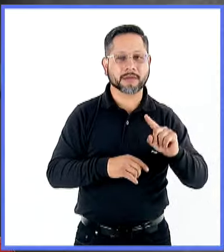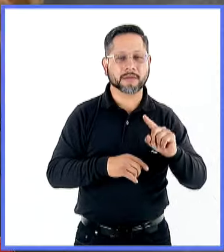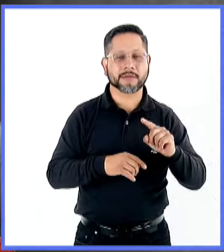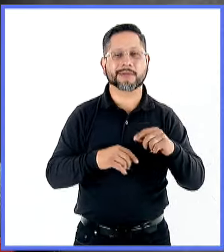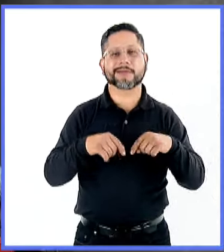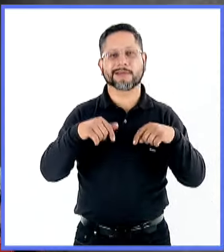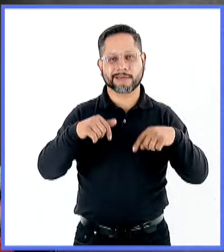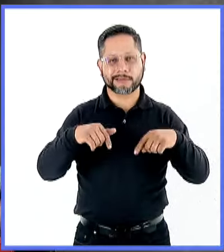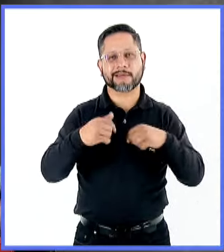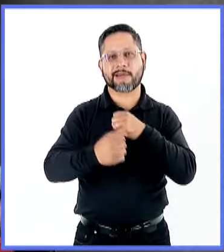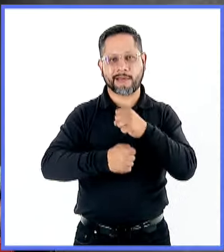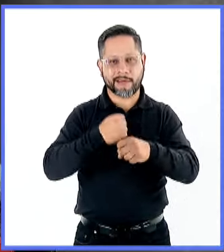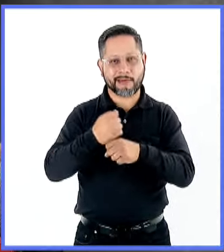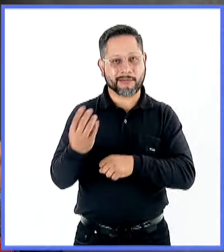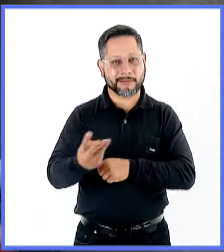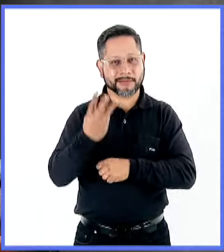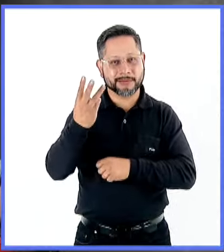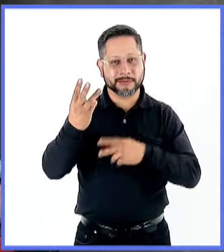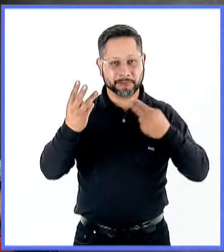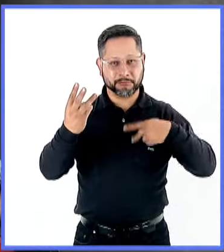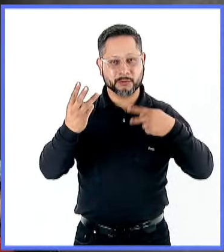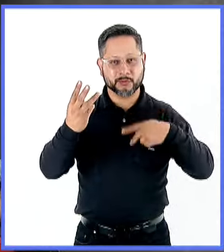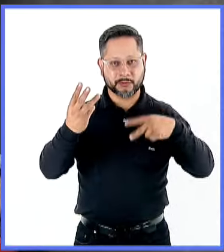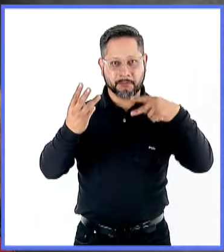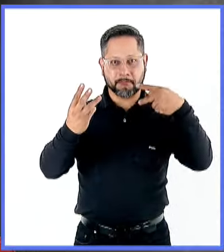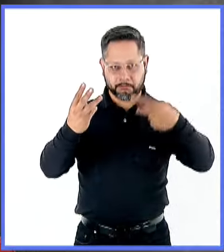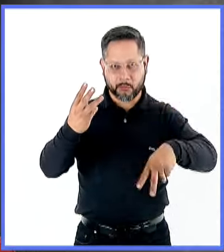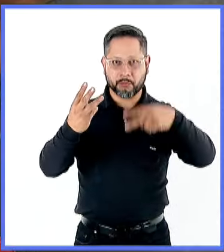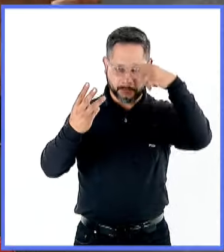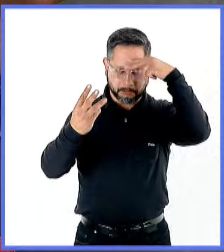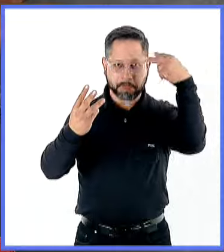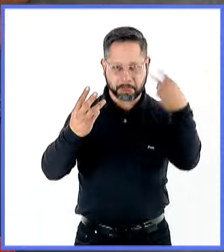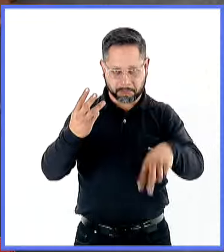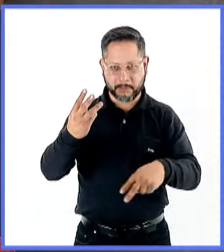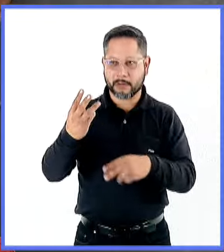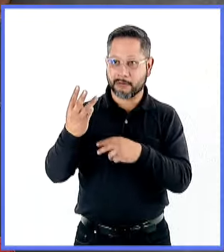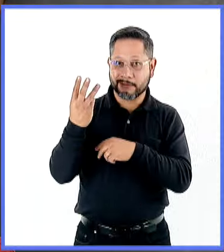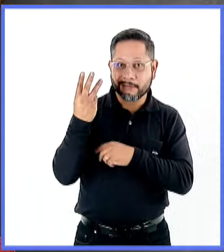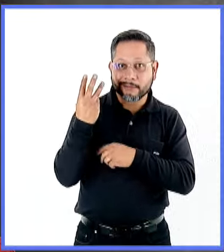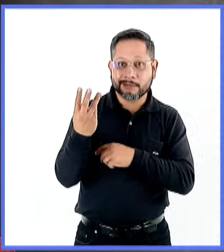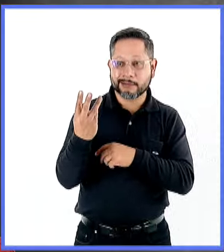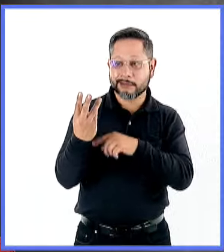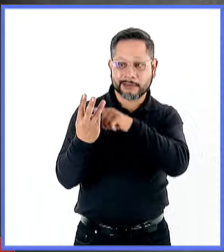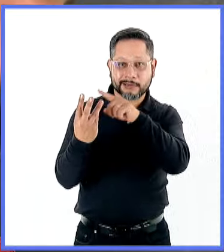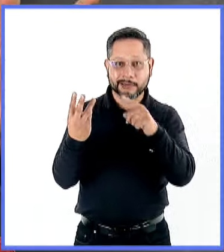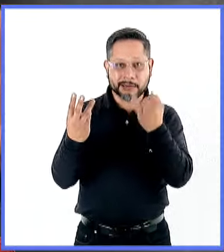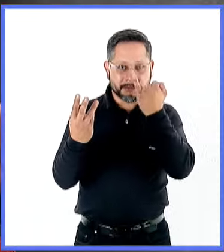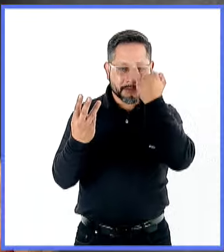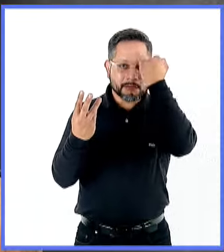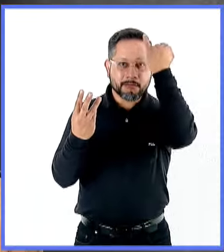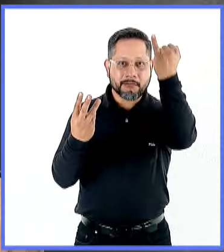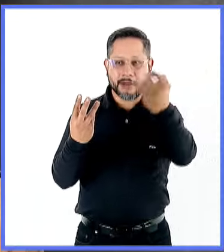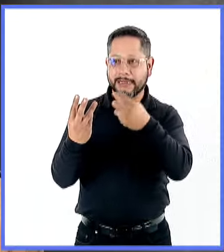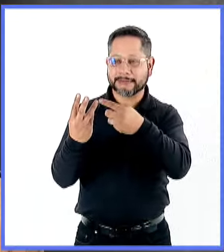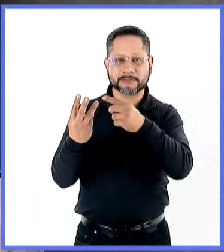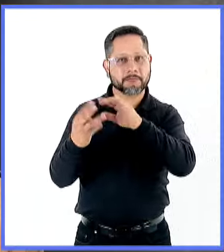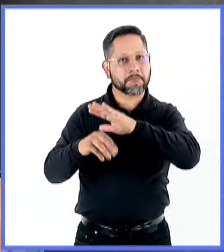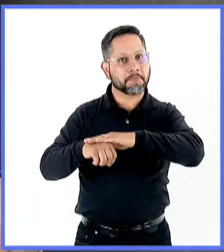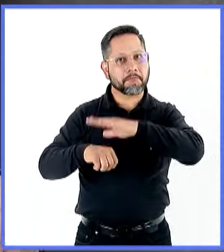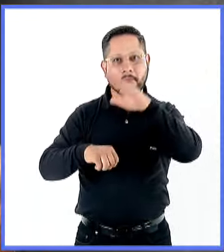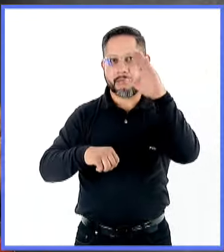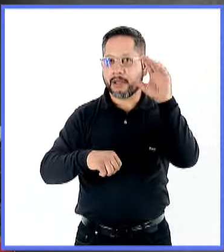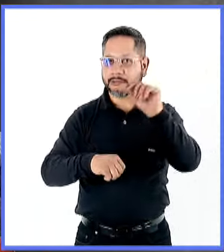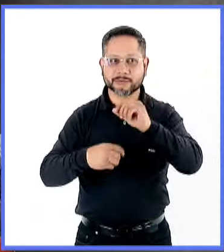año realmente estos tres autores mexicanos van a robar los